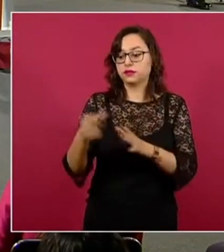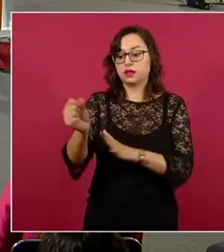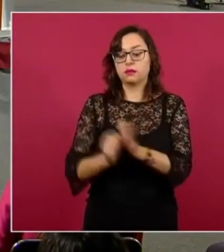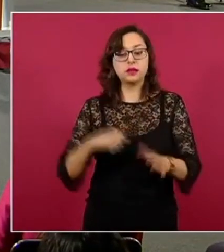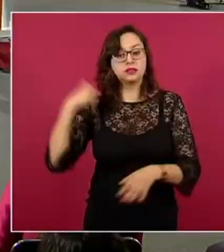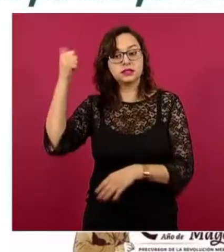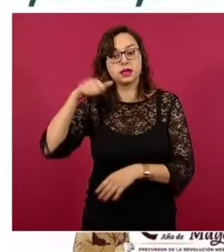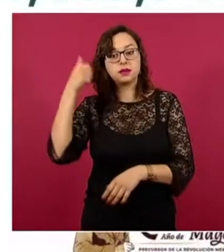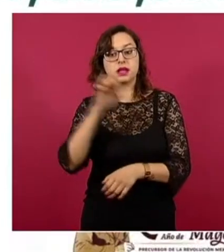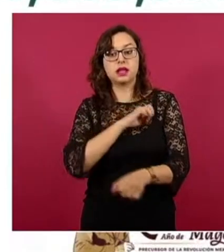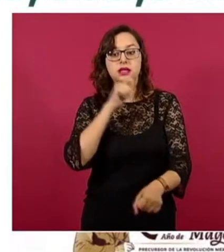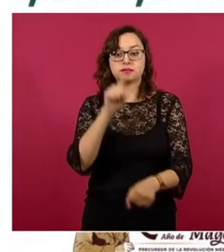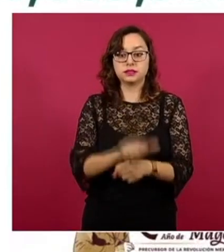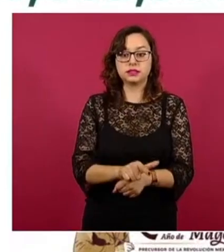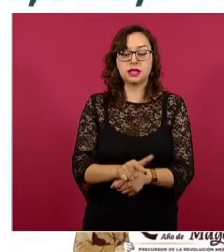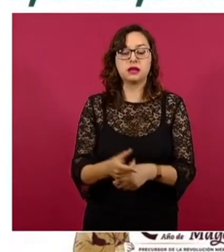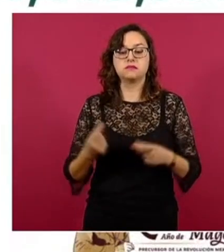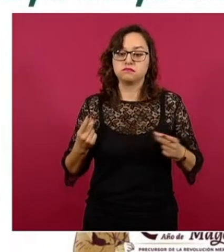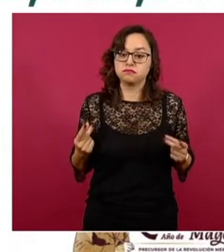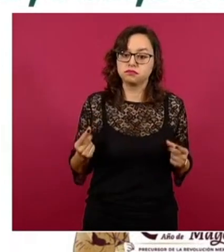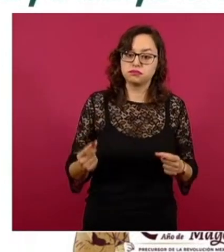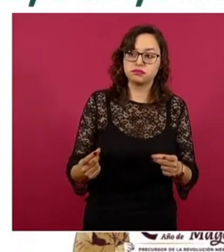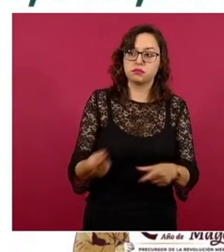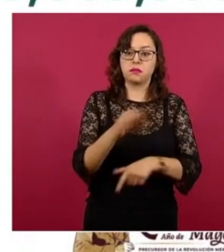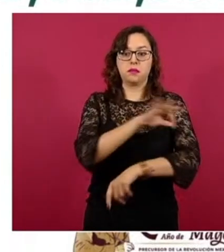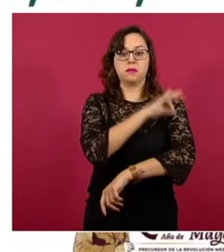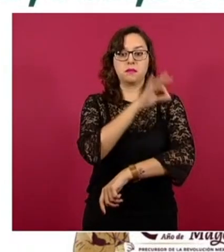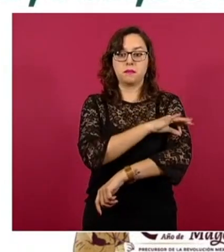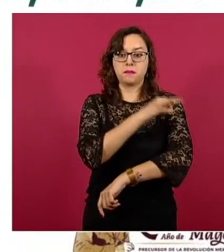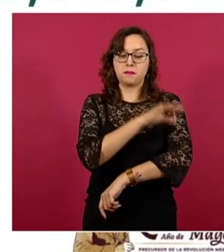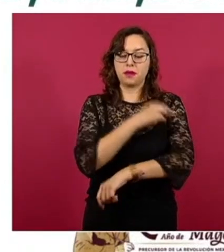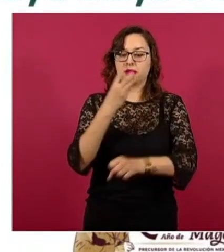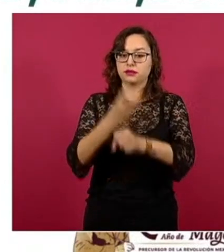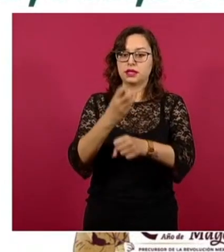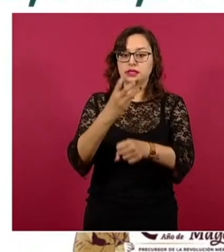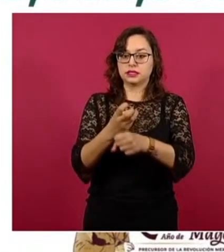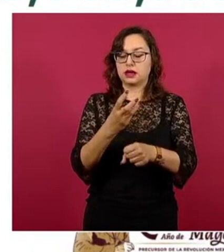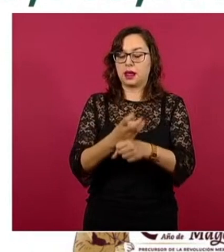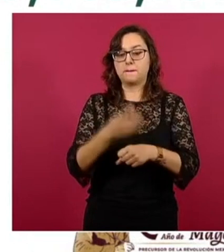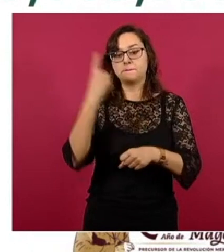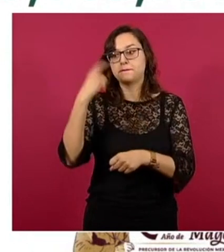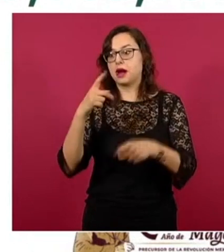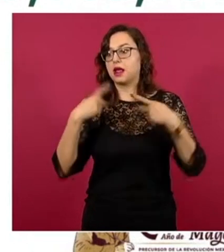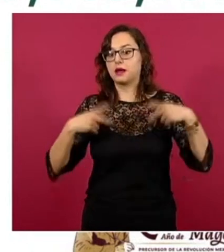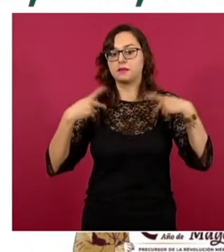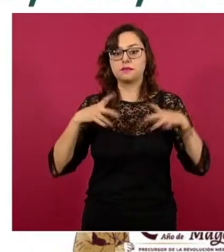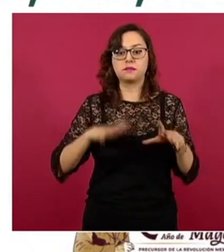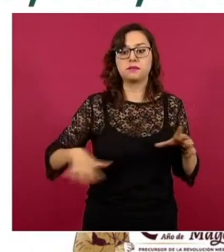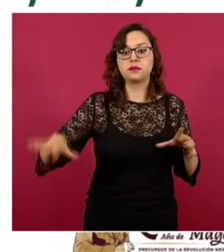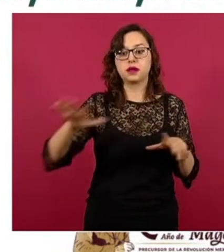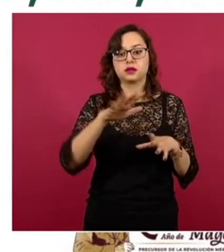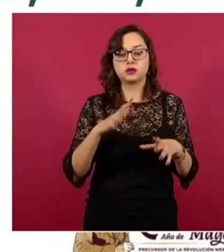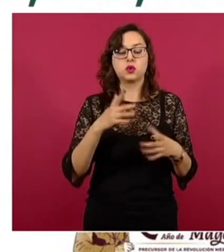mes de abril para alcanzar una cobertura óptima también de los refuerzos en todas las personas que recibieron el esquema